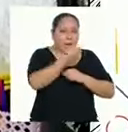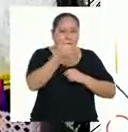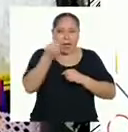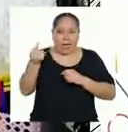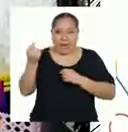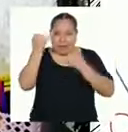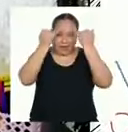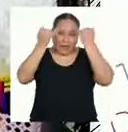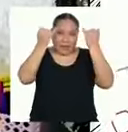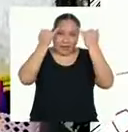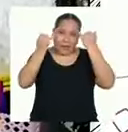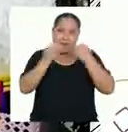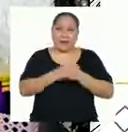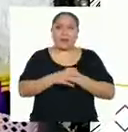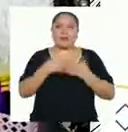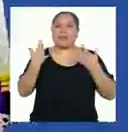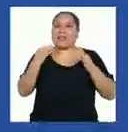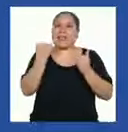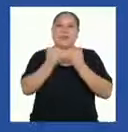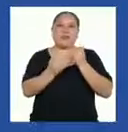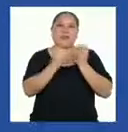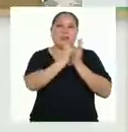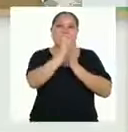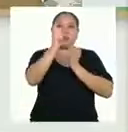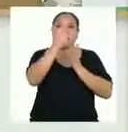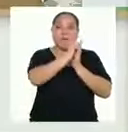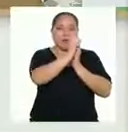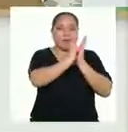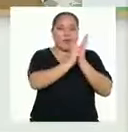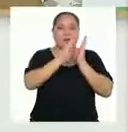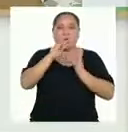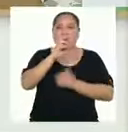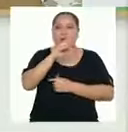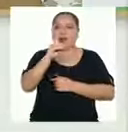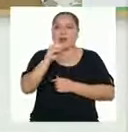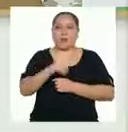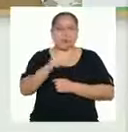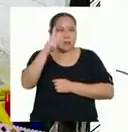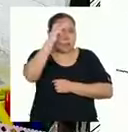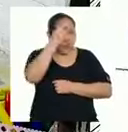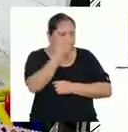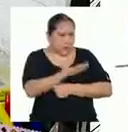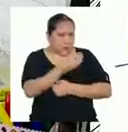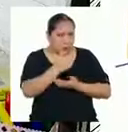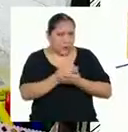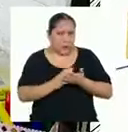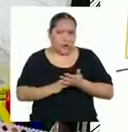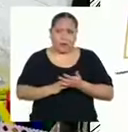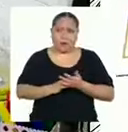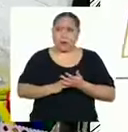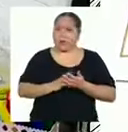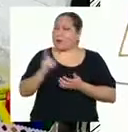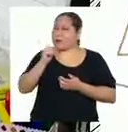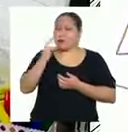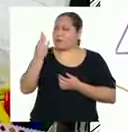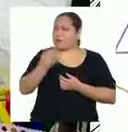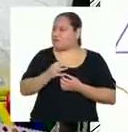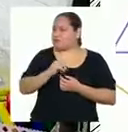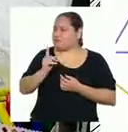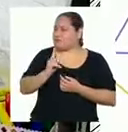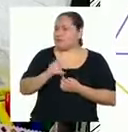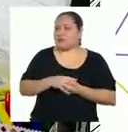las ideas del esbozo, pude concluir con mi borrador. ¿Tuviste alguna complicación con eso? La verdad no.